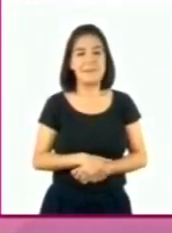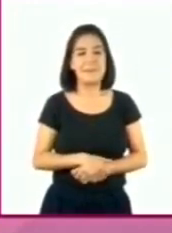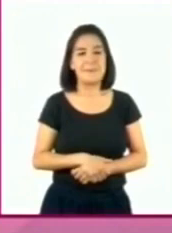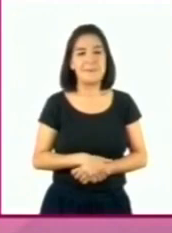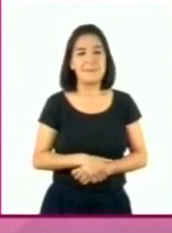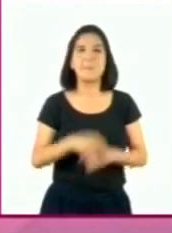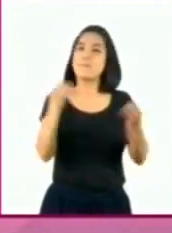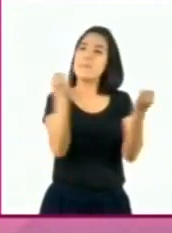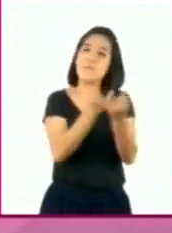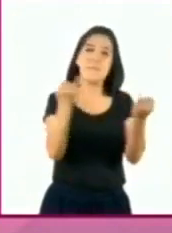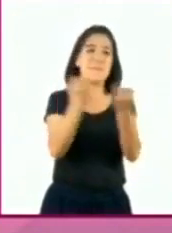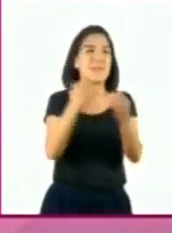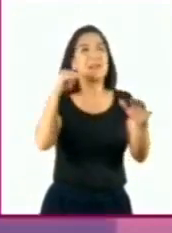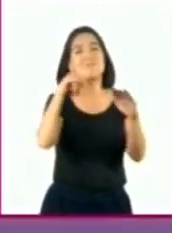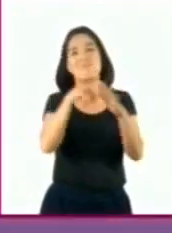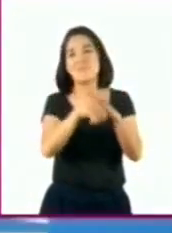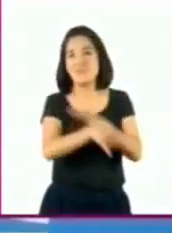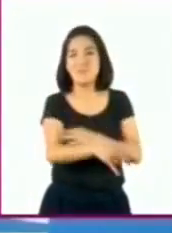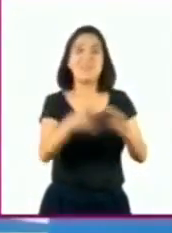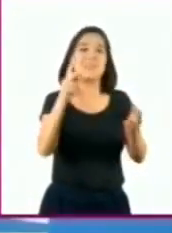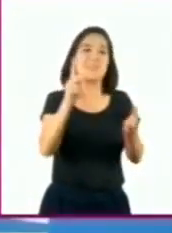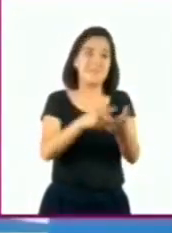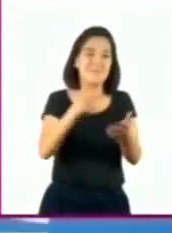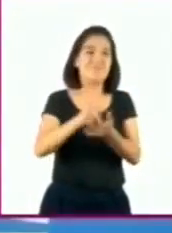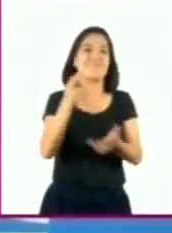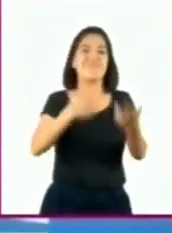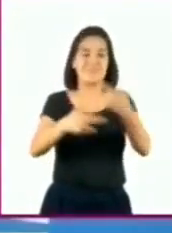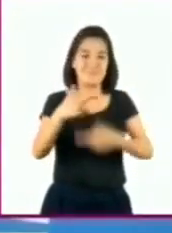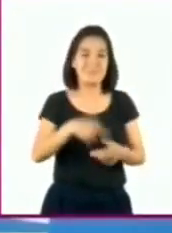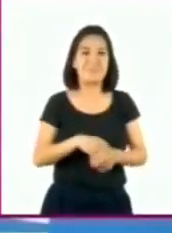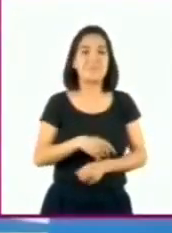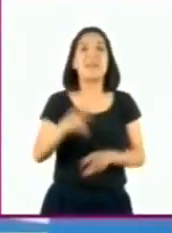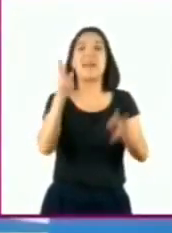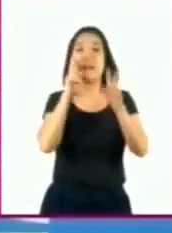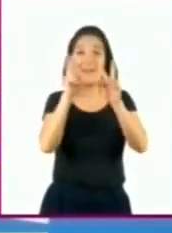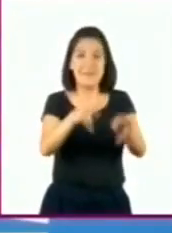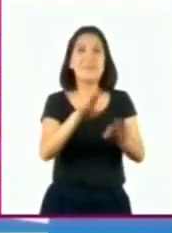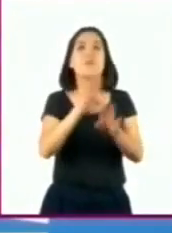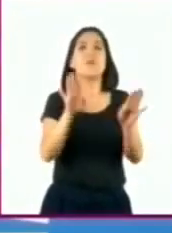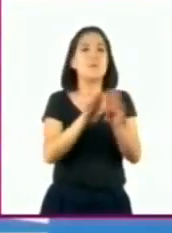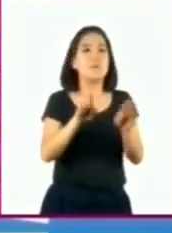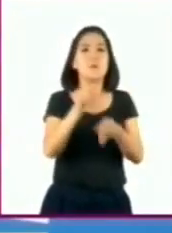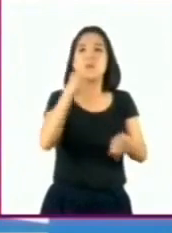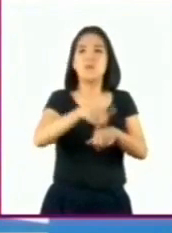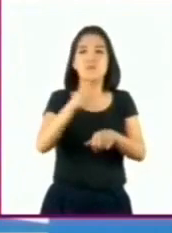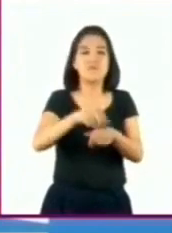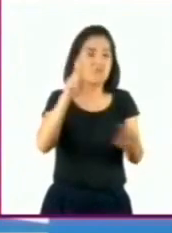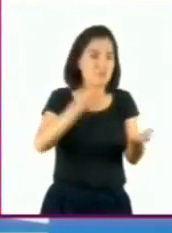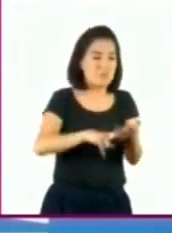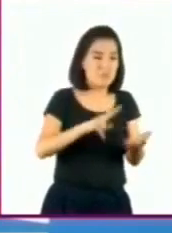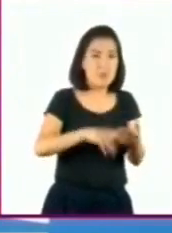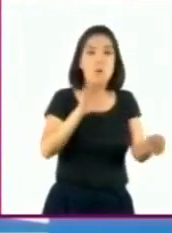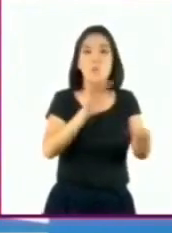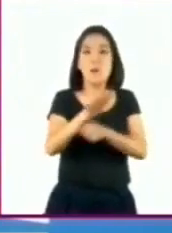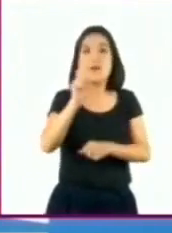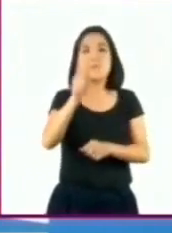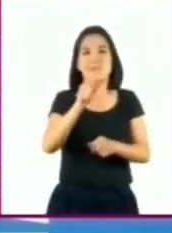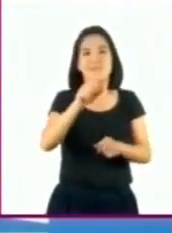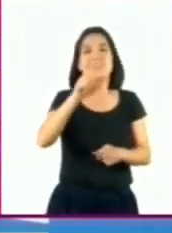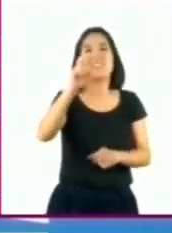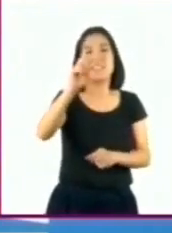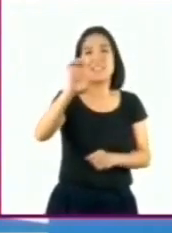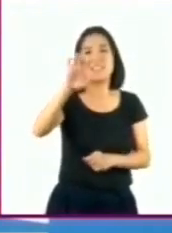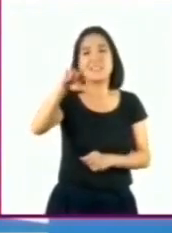y así de manera infinita. Como vimos, hay fracciones que no tienen equivalencia con una fracción decimal